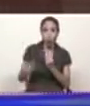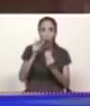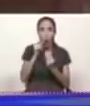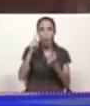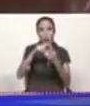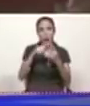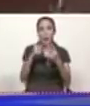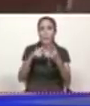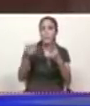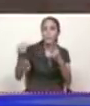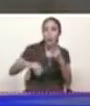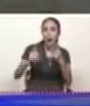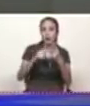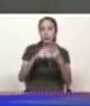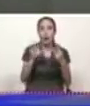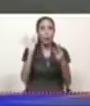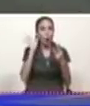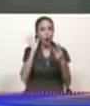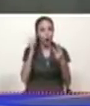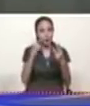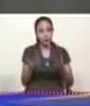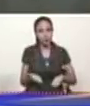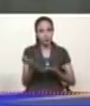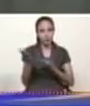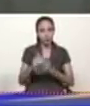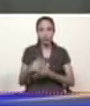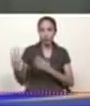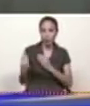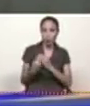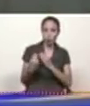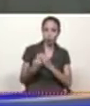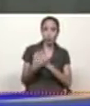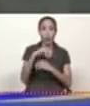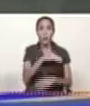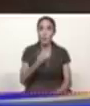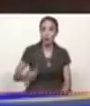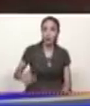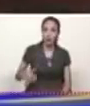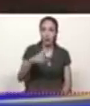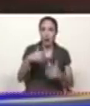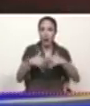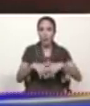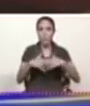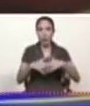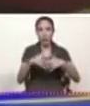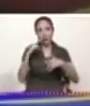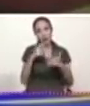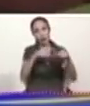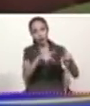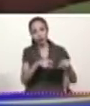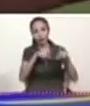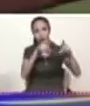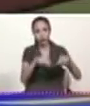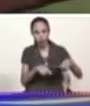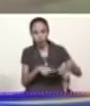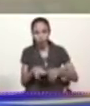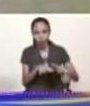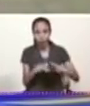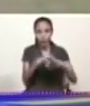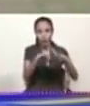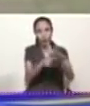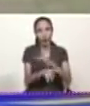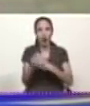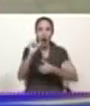y la doctora maria fernanda sandován presidenta de la empresa socialista río guárico en el